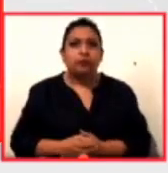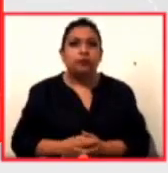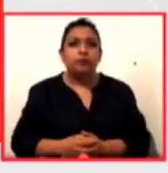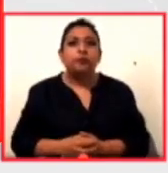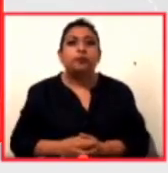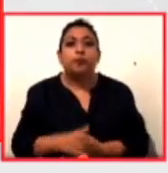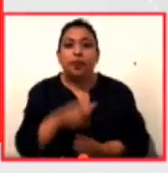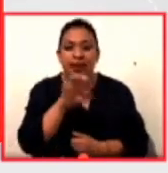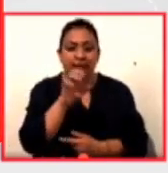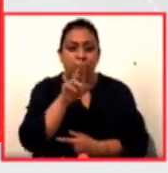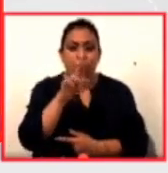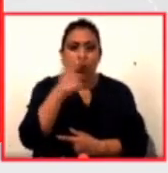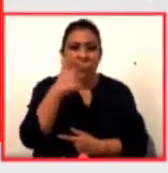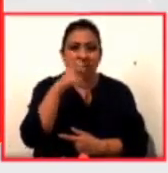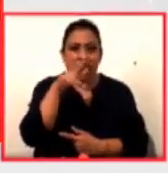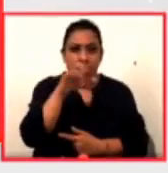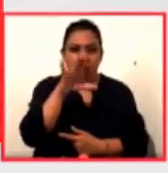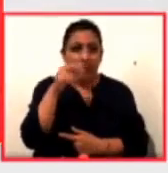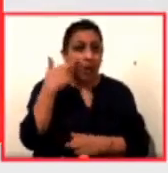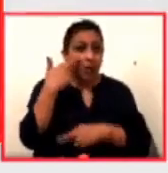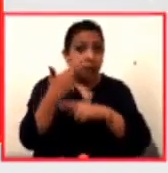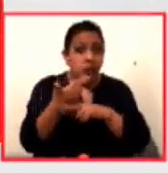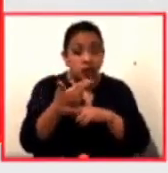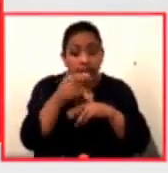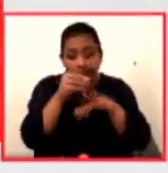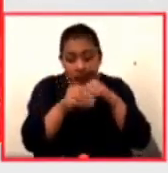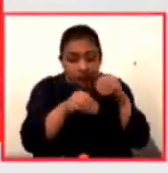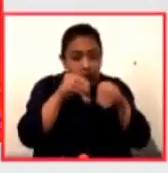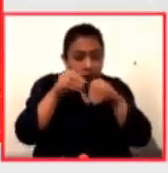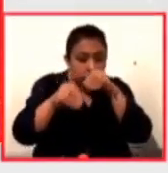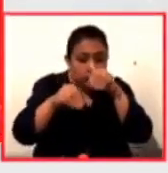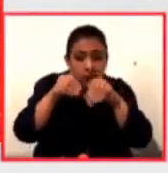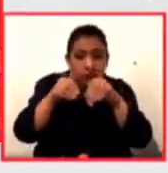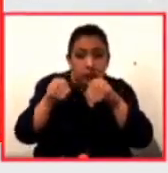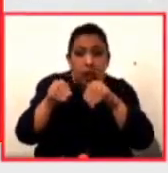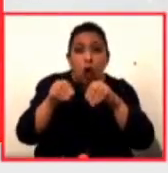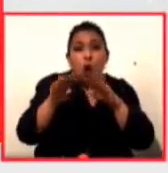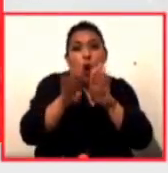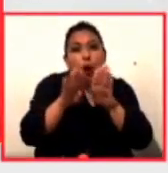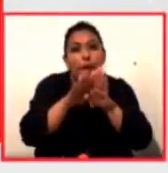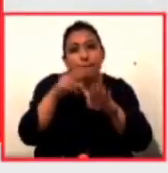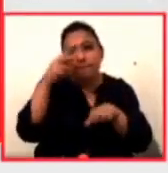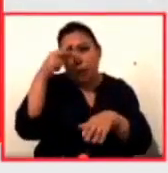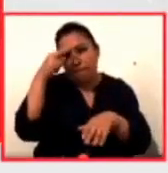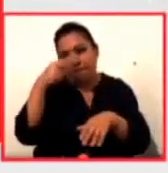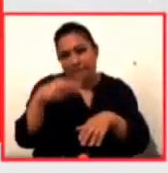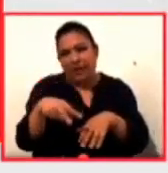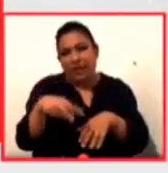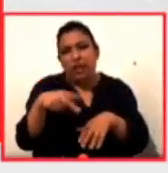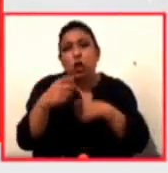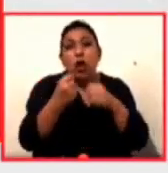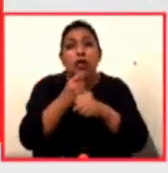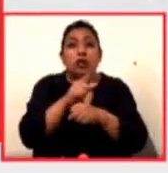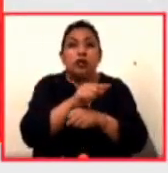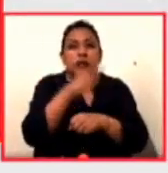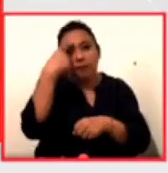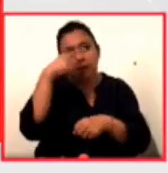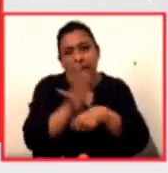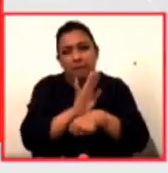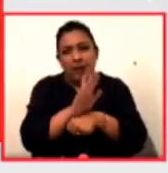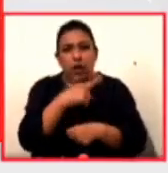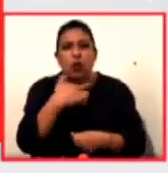Eugenio Caballero fue el responsable de reconstruir minuciosamente el México de los años 70 para la película Roma dirigida por Alfonso Cuarón